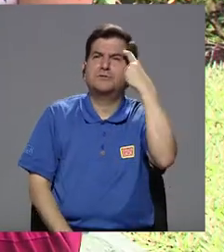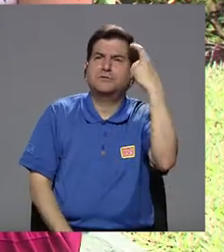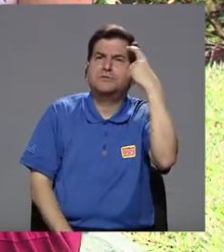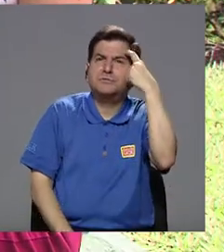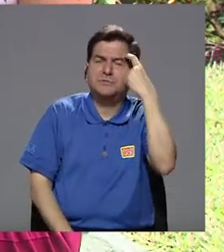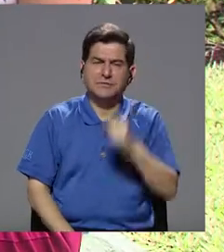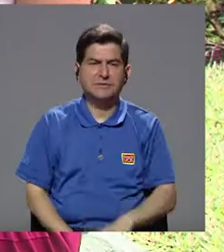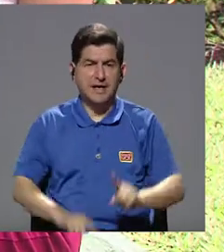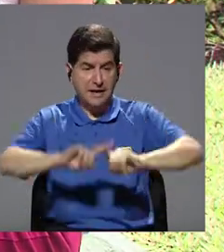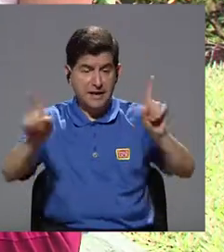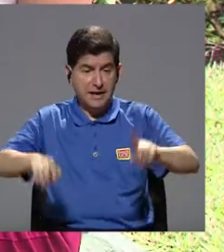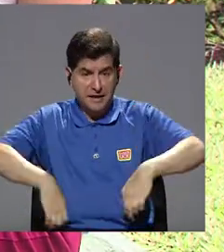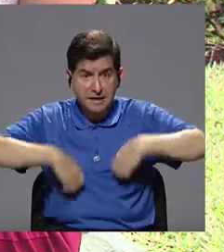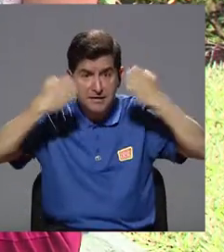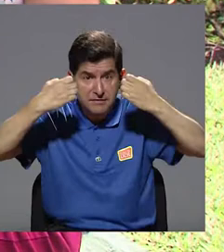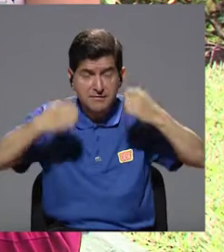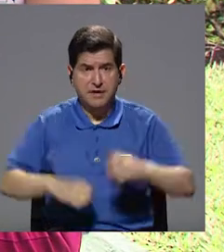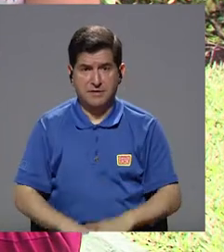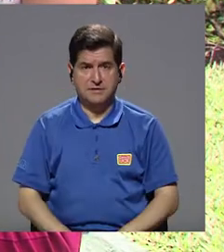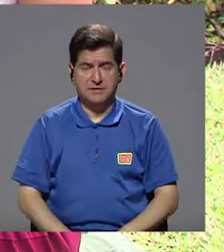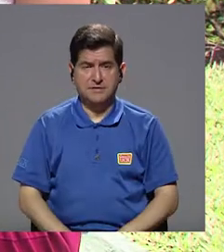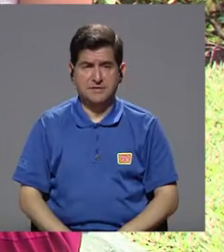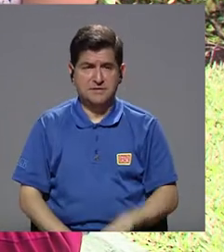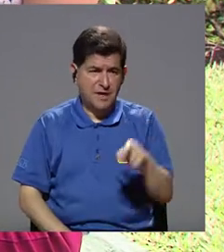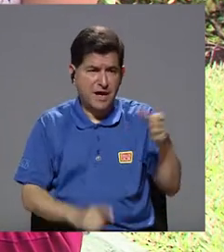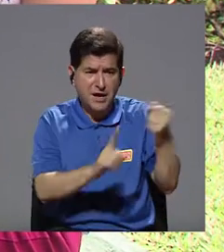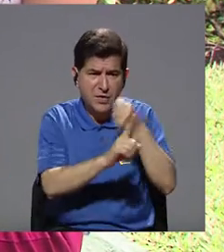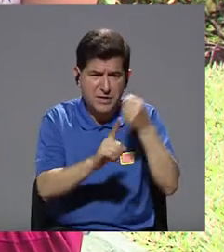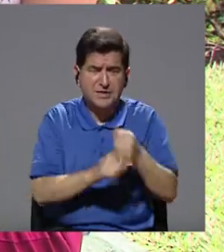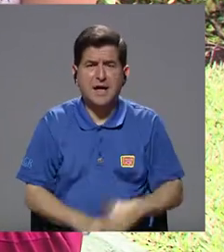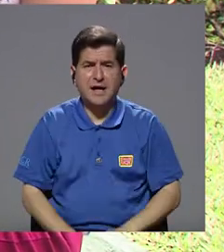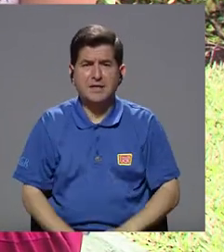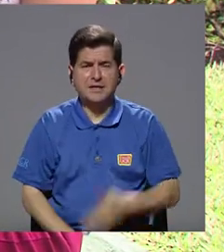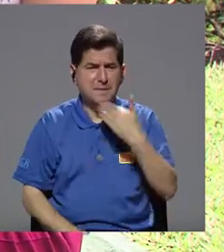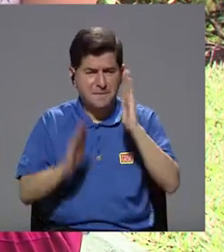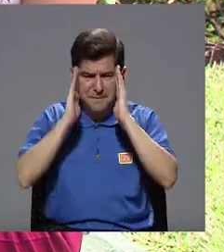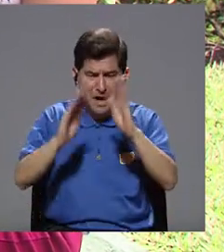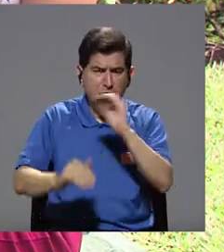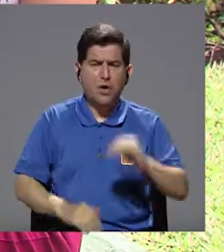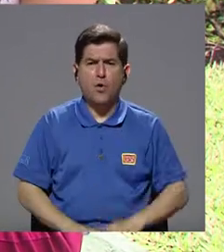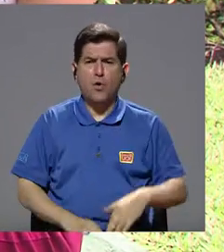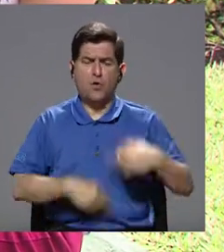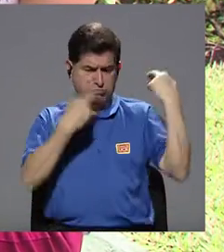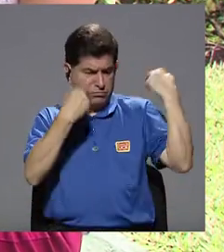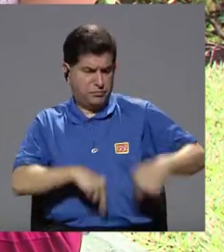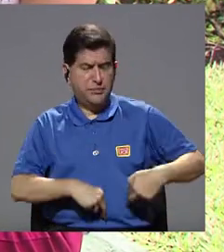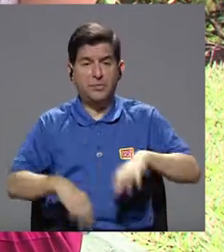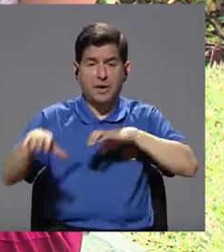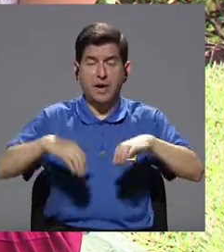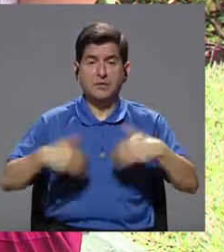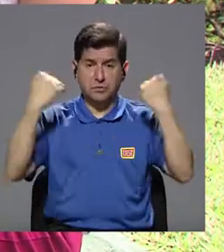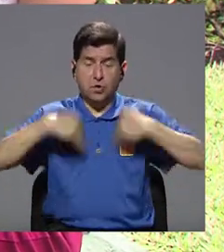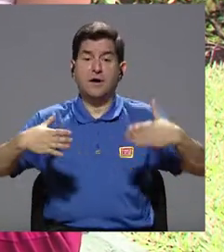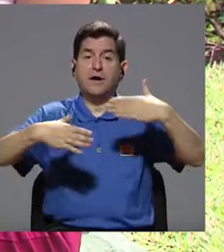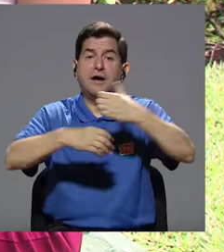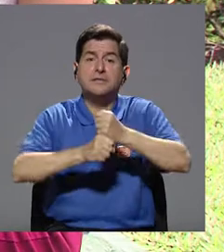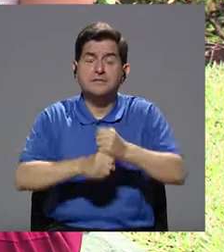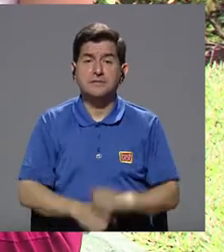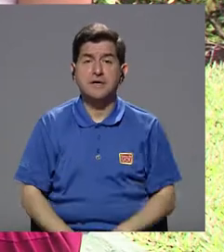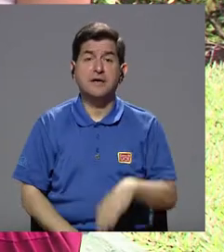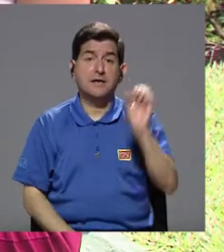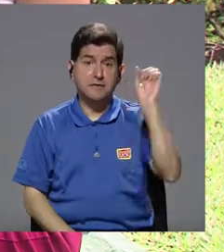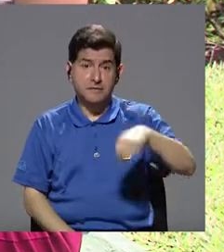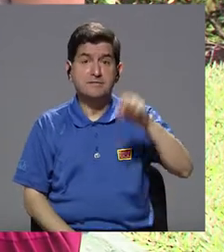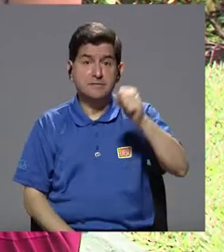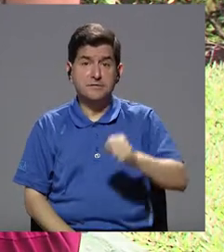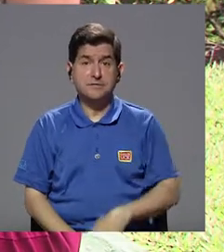esta diferencia un poco entre, bueno, crueldad, maltrato, negligencia, porque hay algunas de esas acciones que el ser humano hace que sí